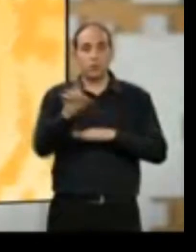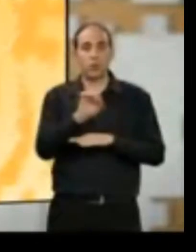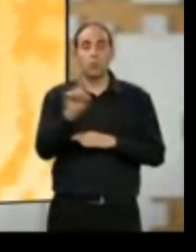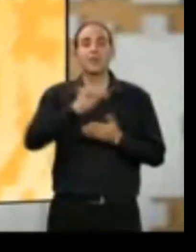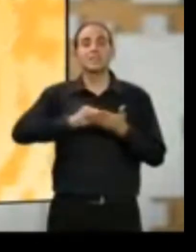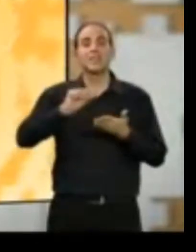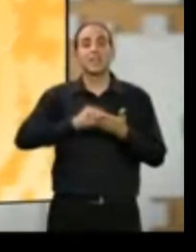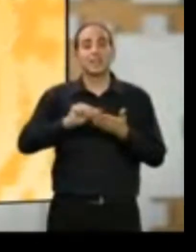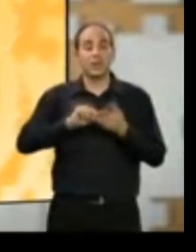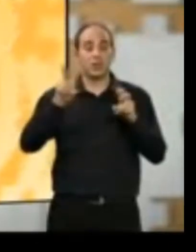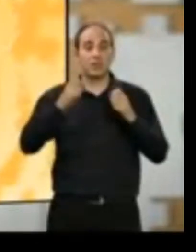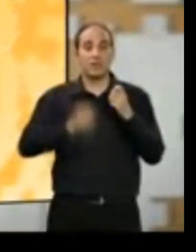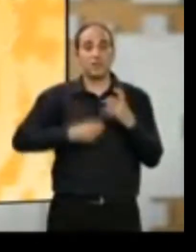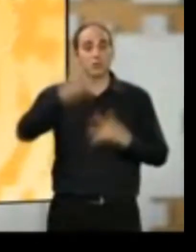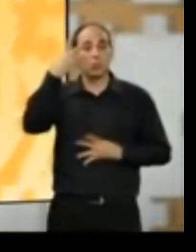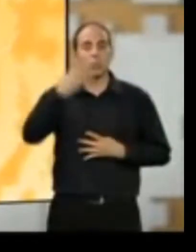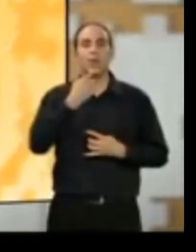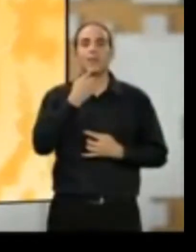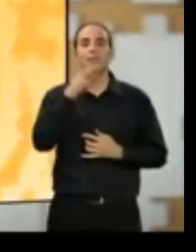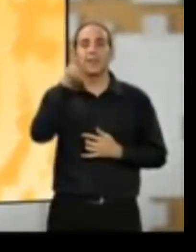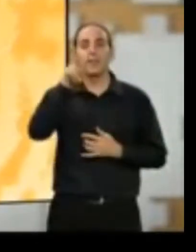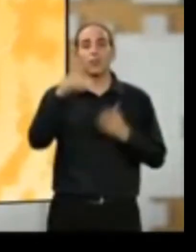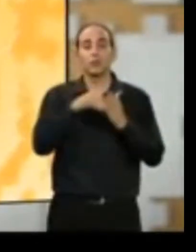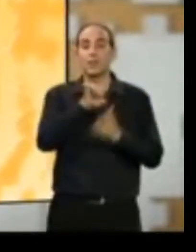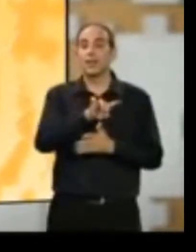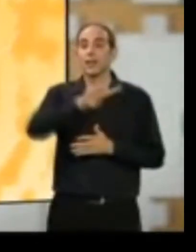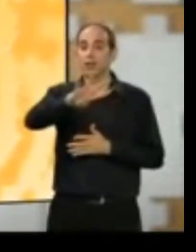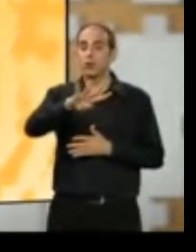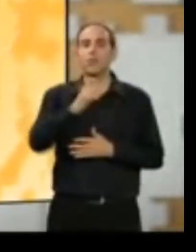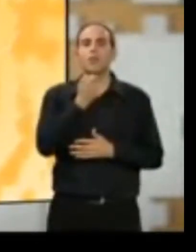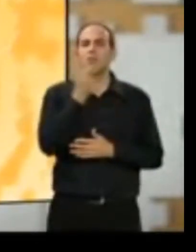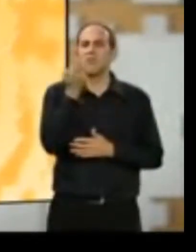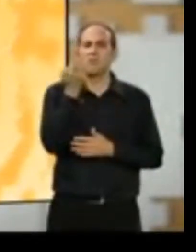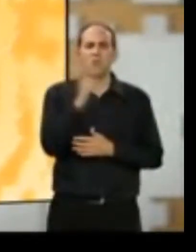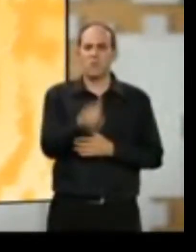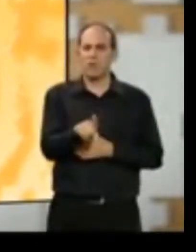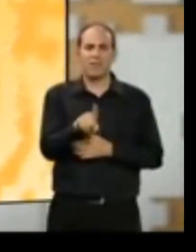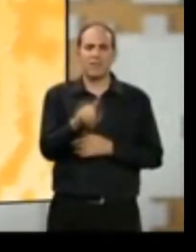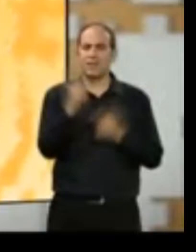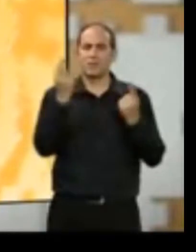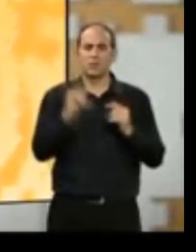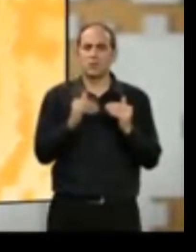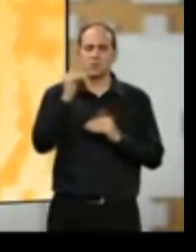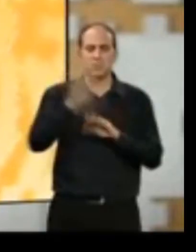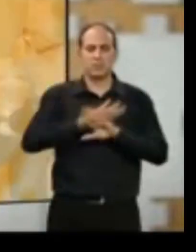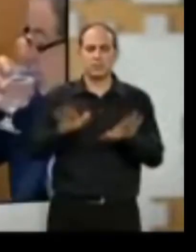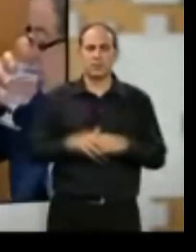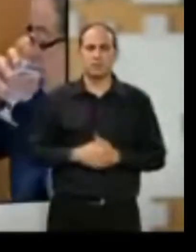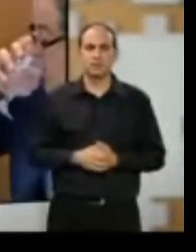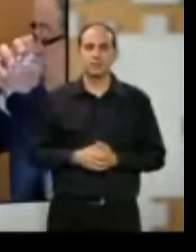Infraestructuras considera que para 2014 no será necesario aumentar lo presupuestado.